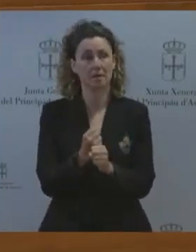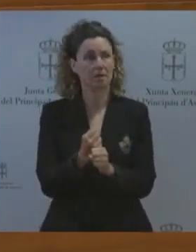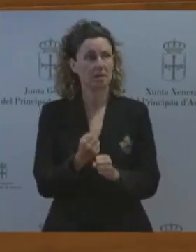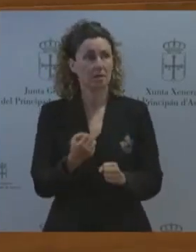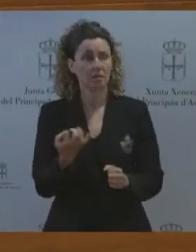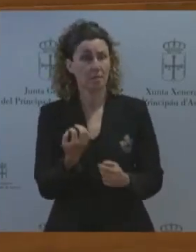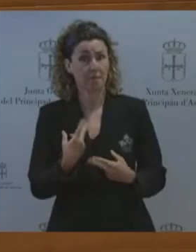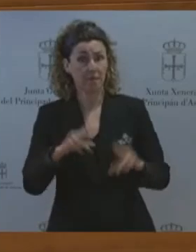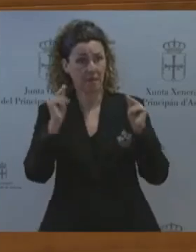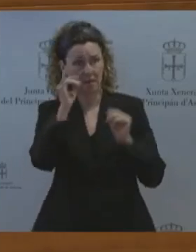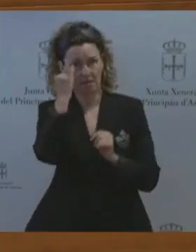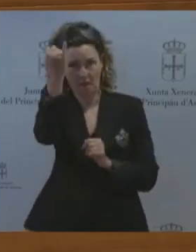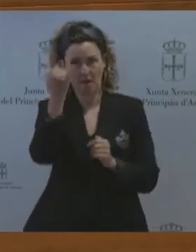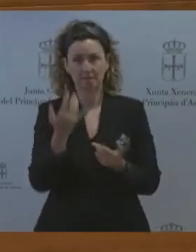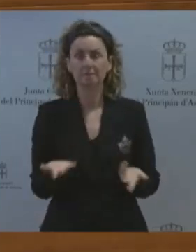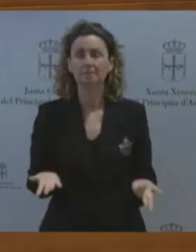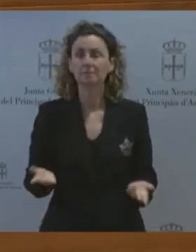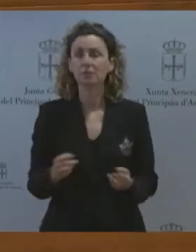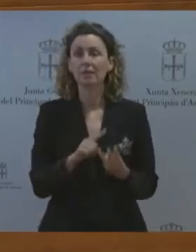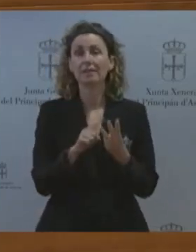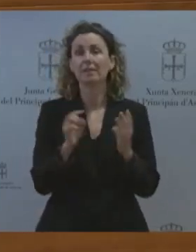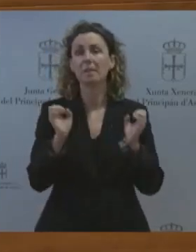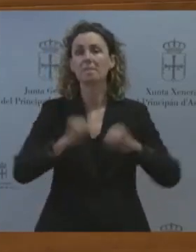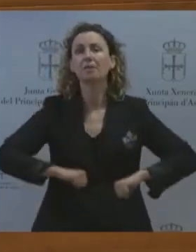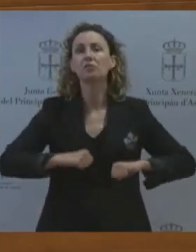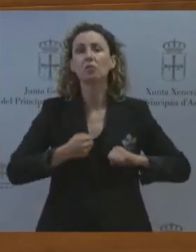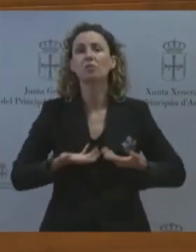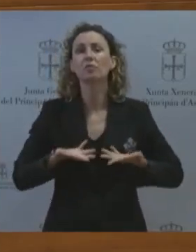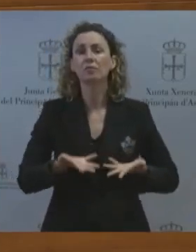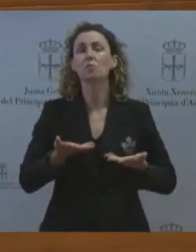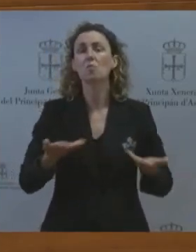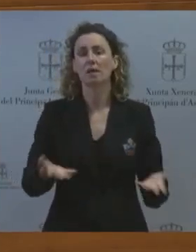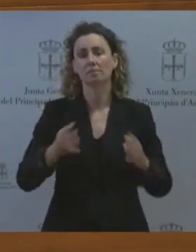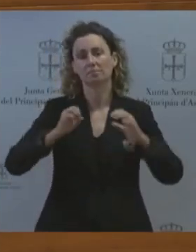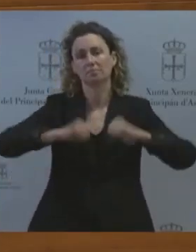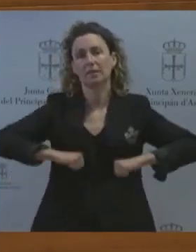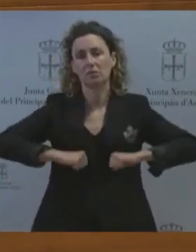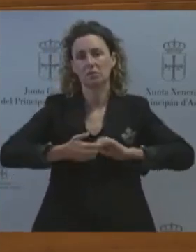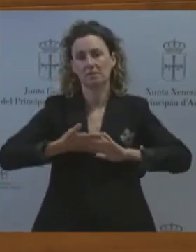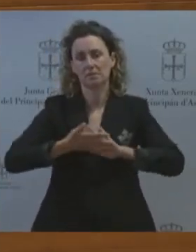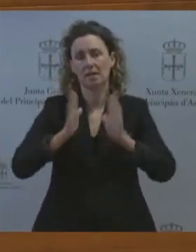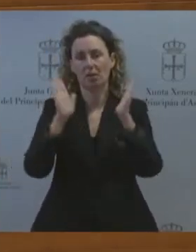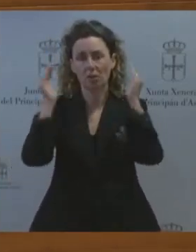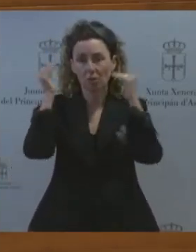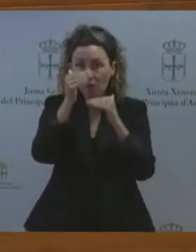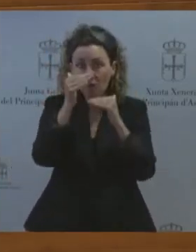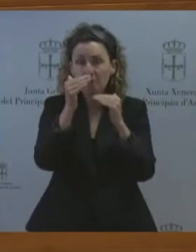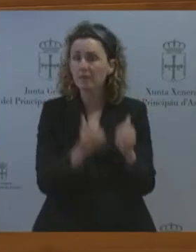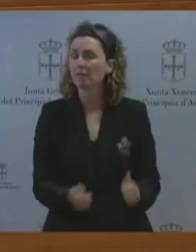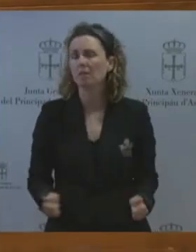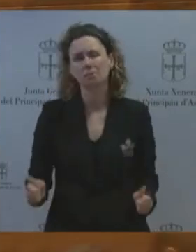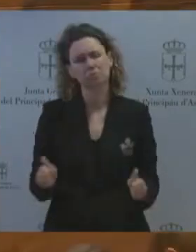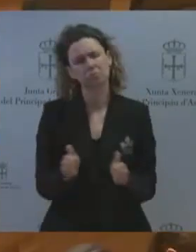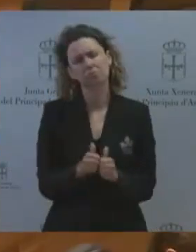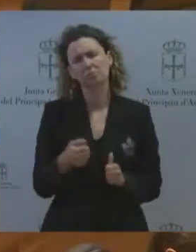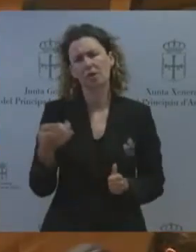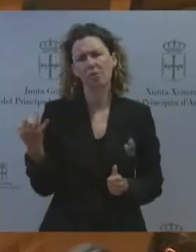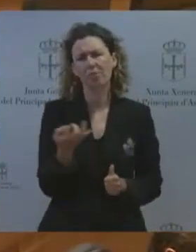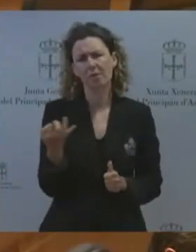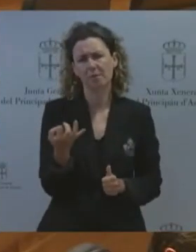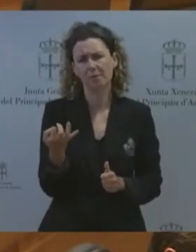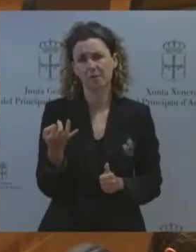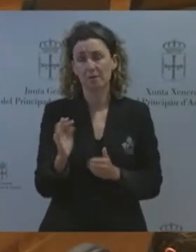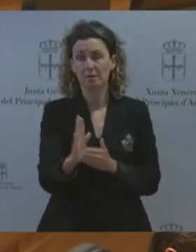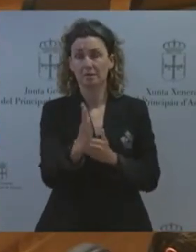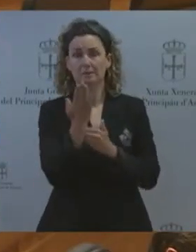que ofrecemos es la atención a nuestros mayores empezando por la dependencia donde se nos sigue planteando una doble problemática